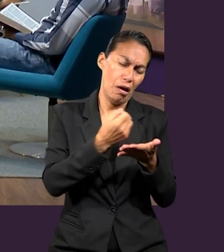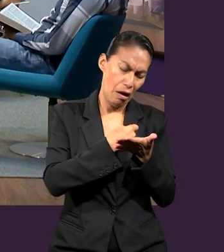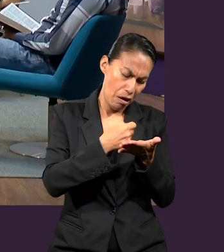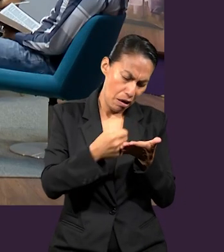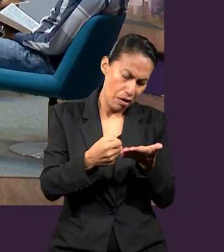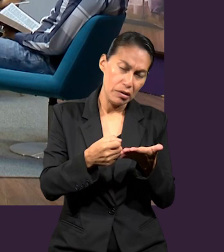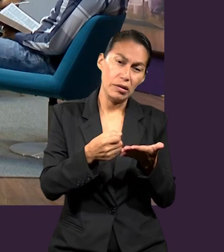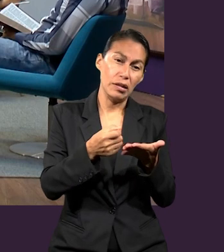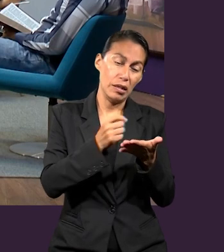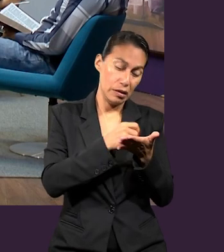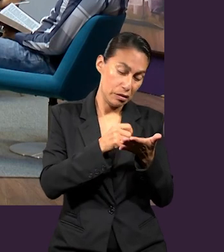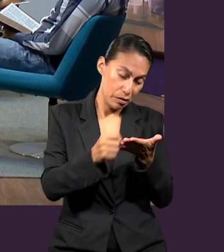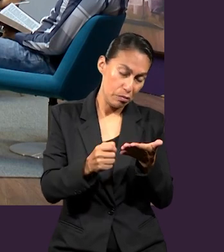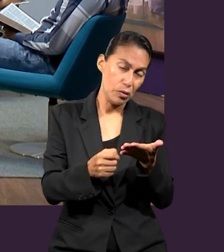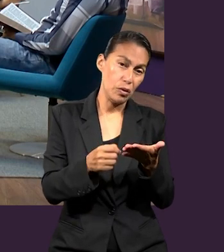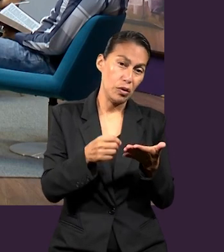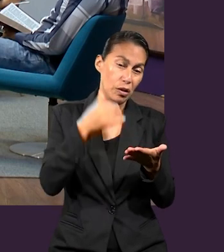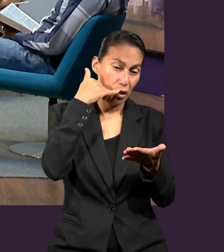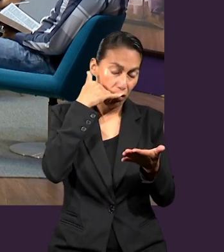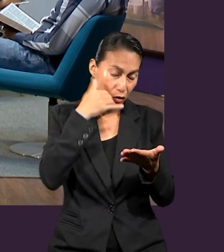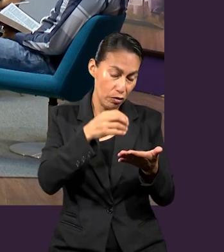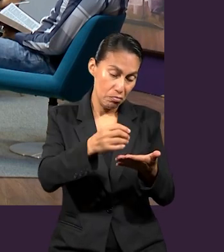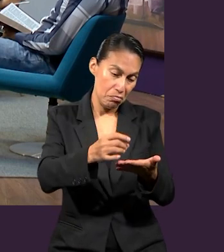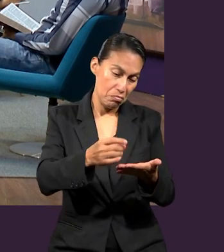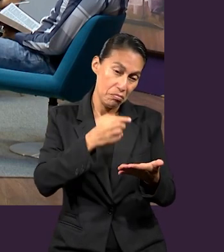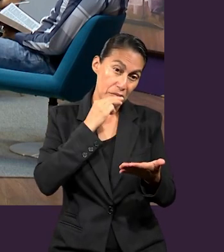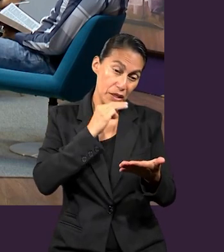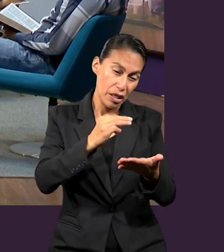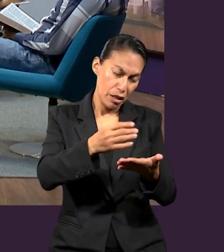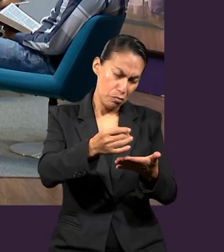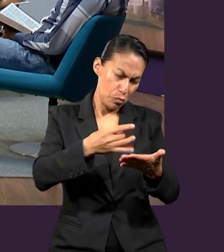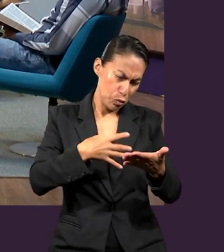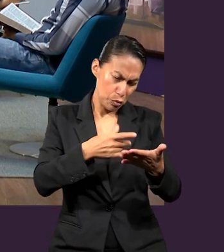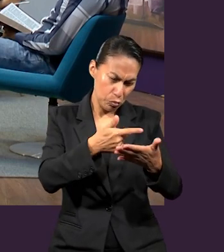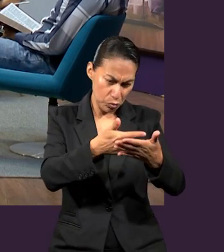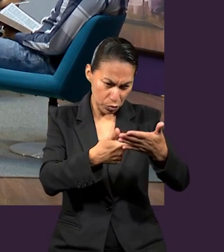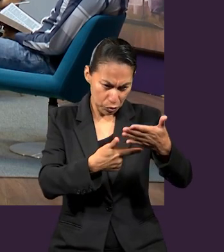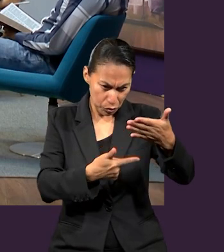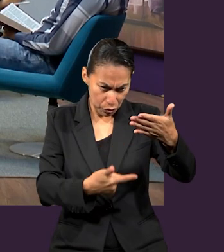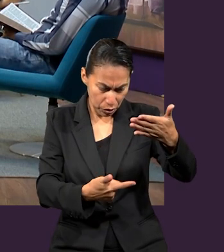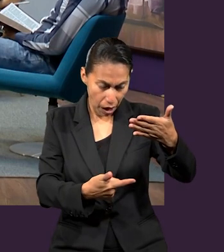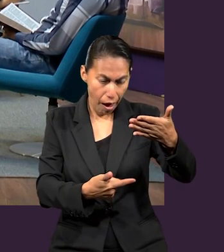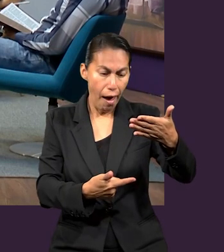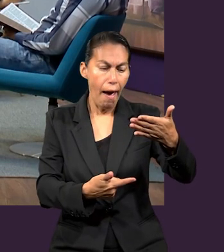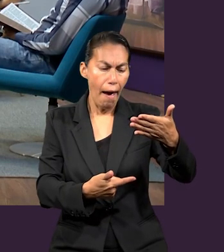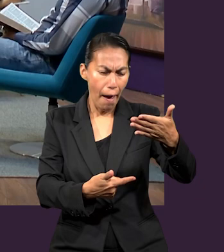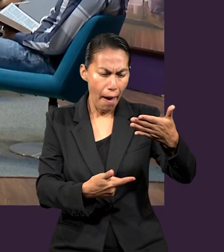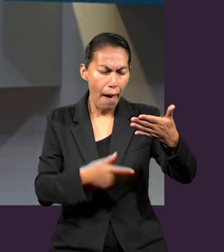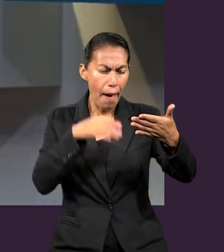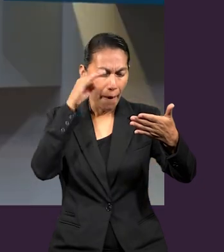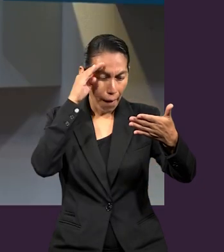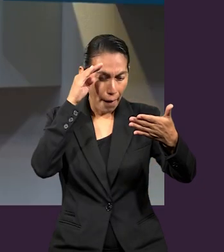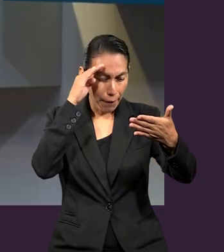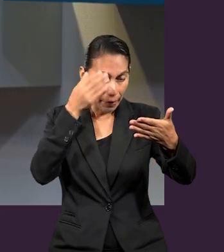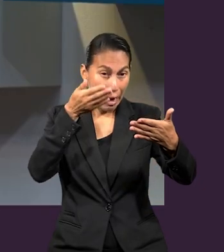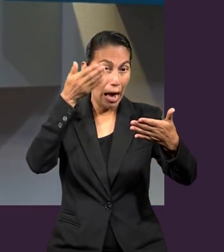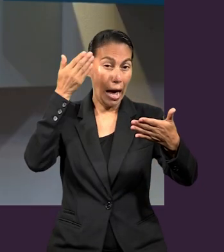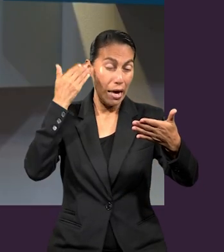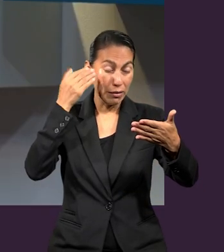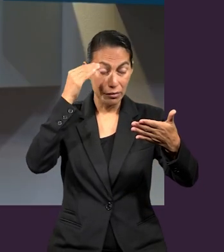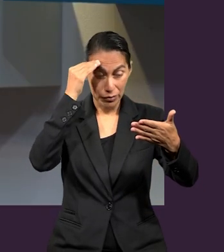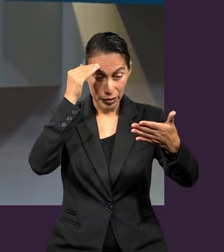nos llega un mensaje largo en el teléfono, la persona se puso a pensarla. Y